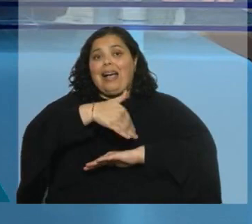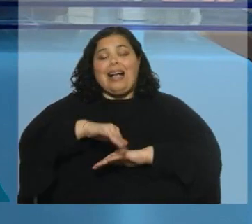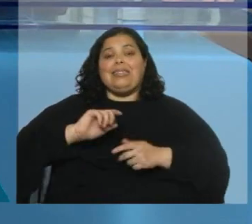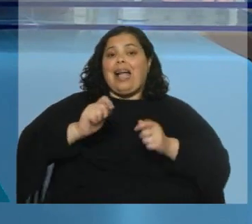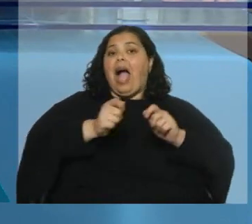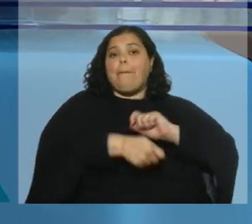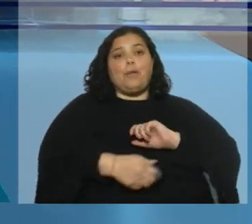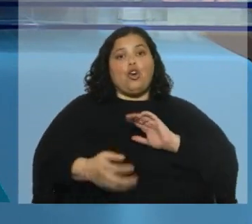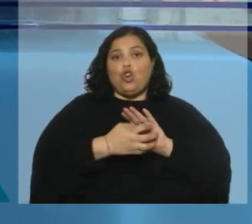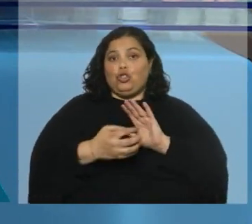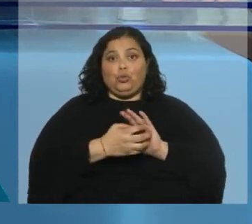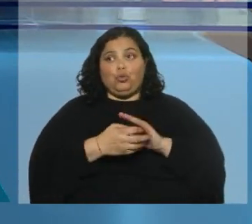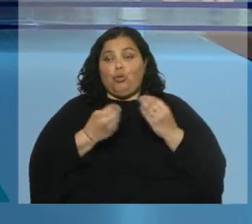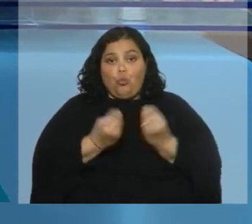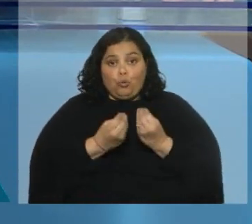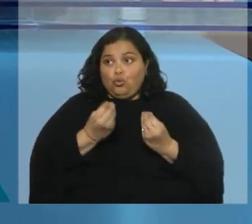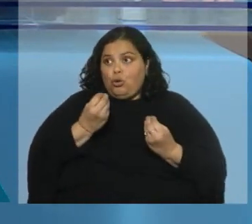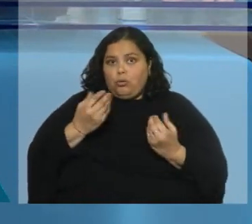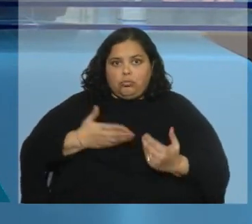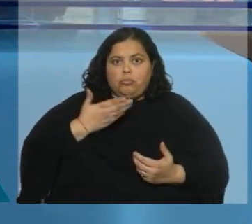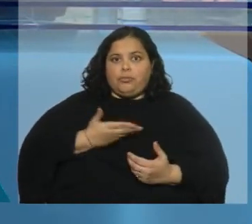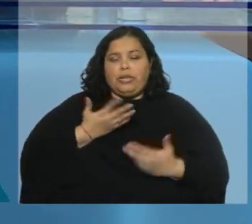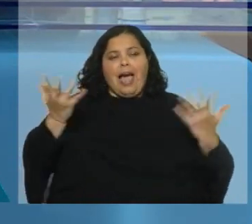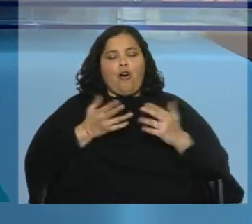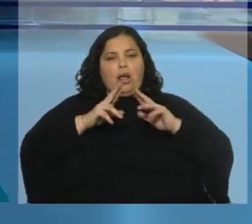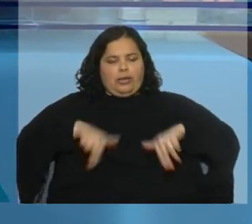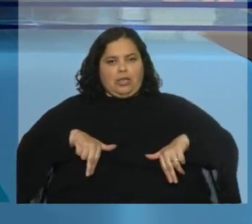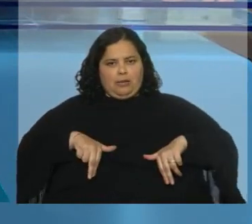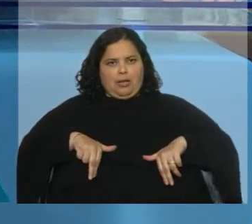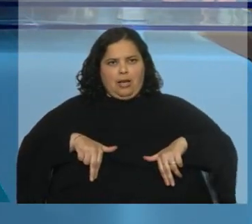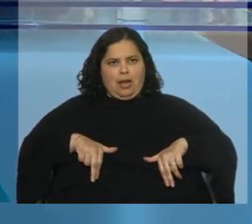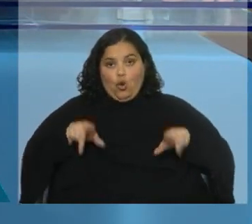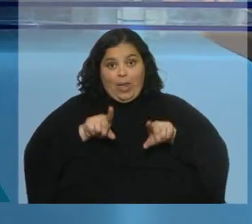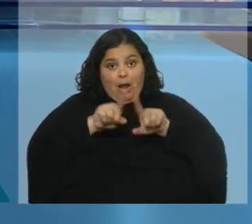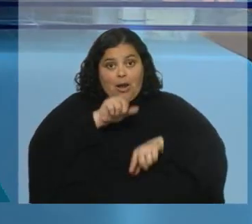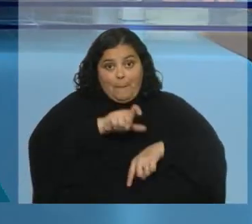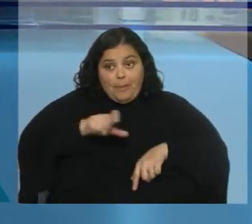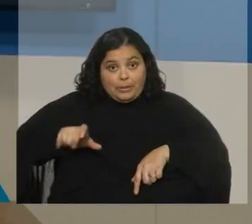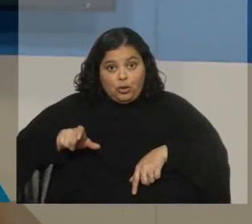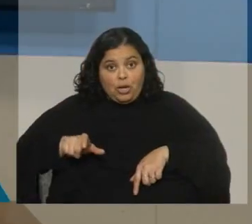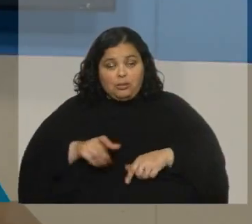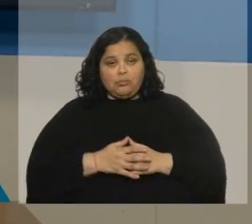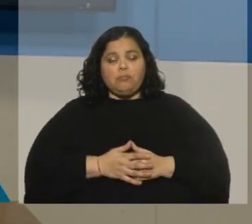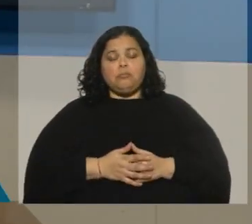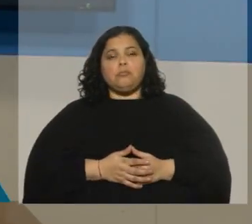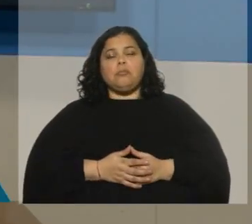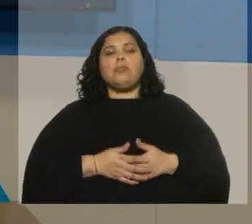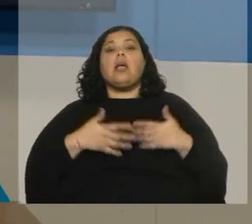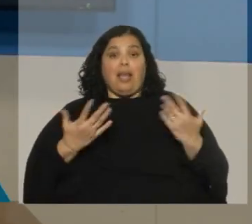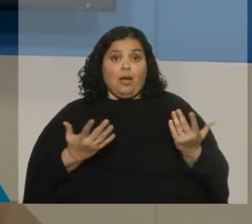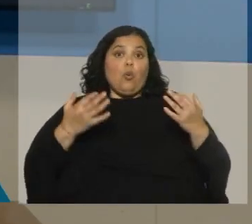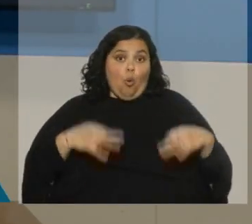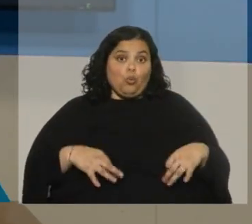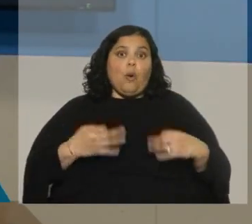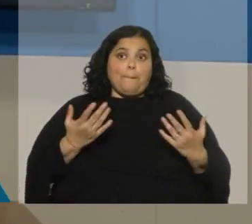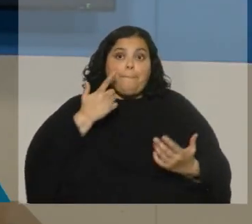constitucionales, ahora los rechaza. ¿No eran esos? Bueno, justamente, lo paradójico, lo